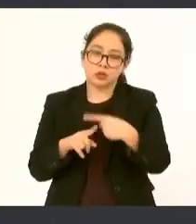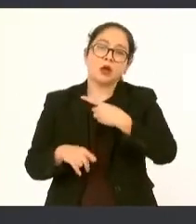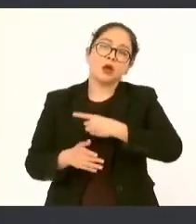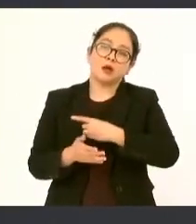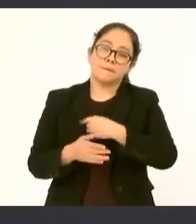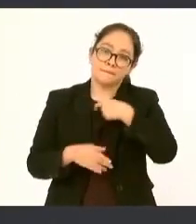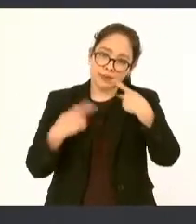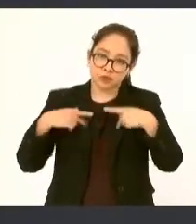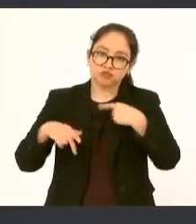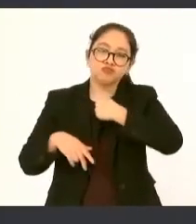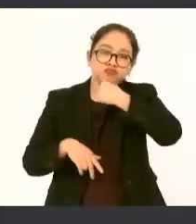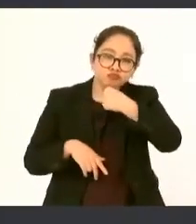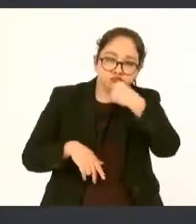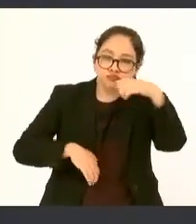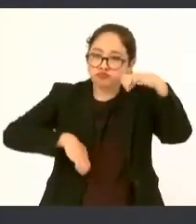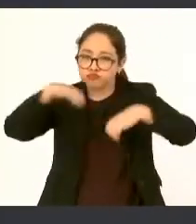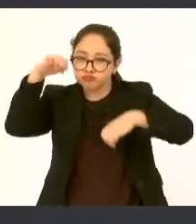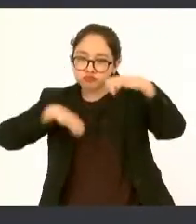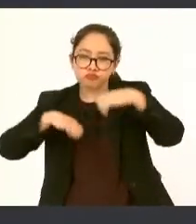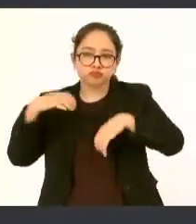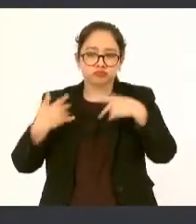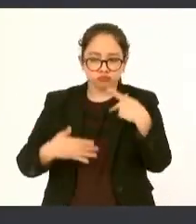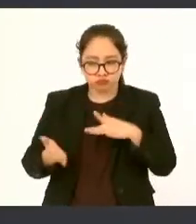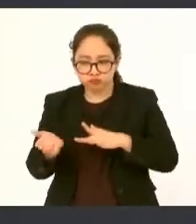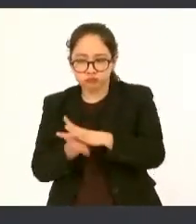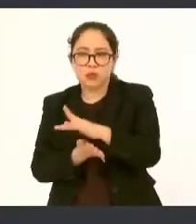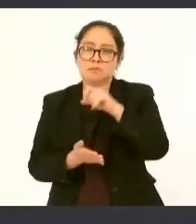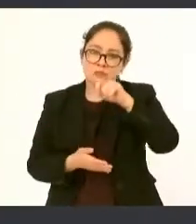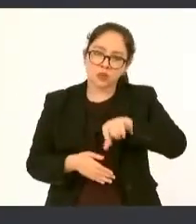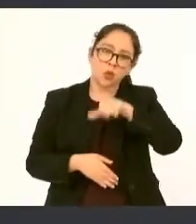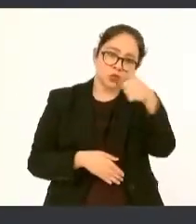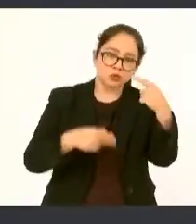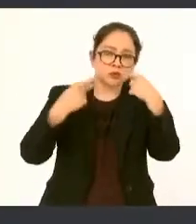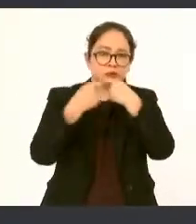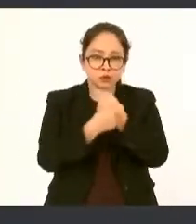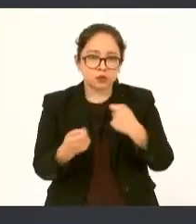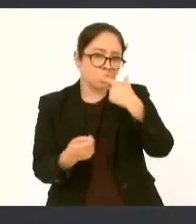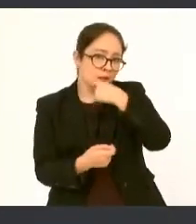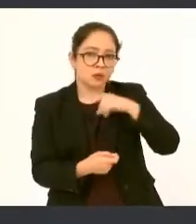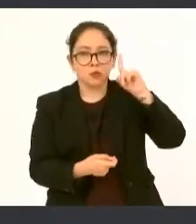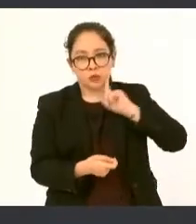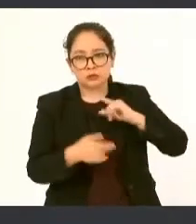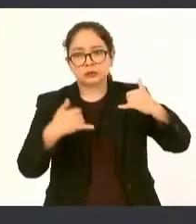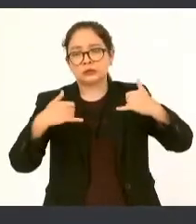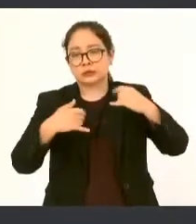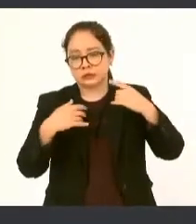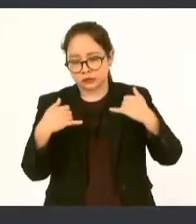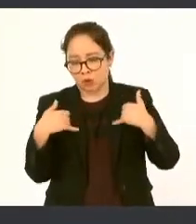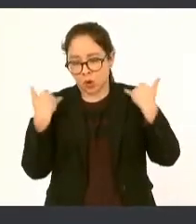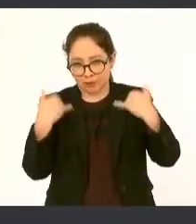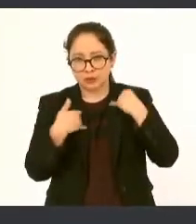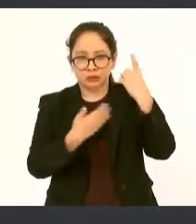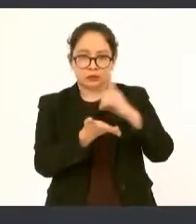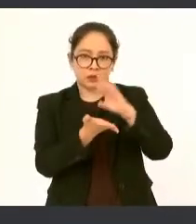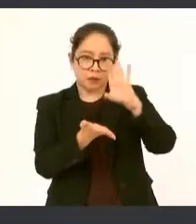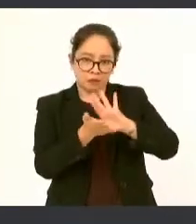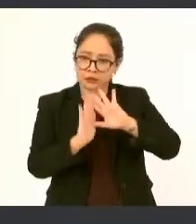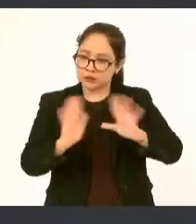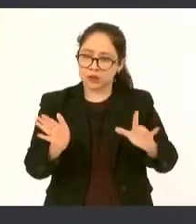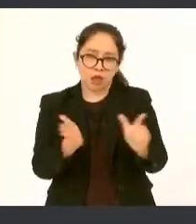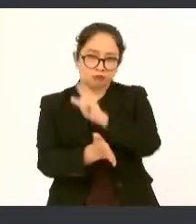apoyo también a niñas niños con discapacidad ya se elevó a rango constitucional